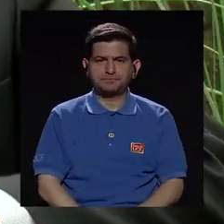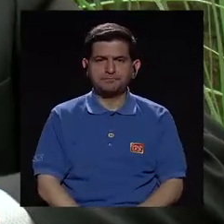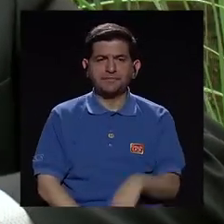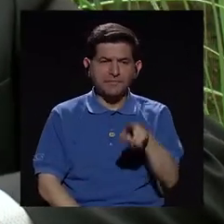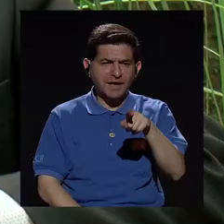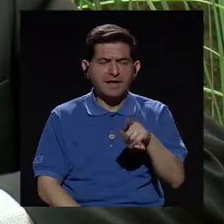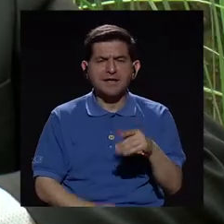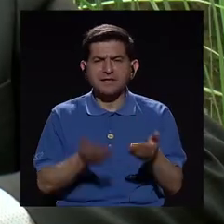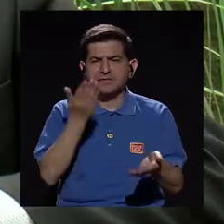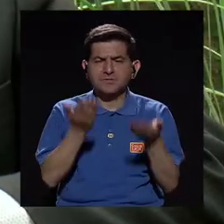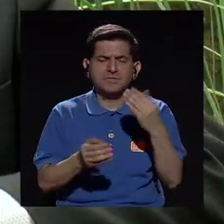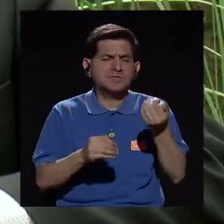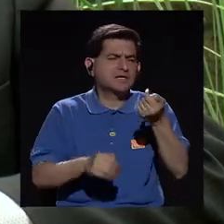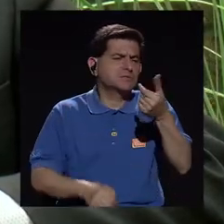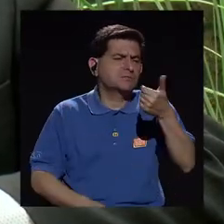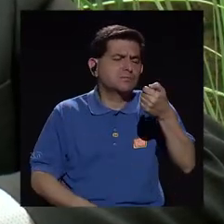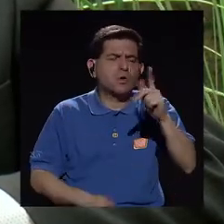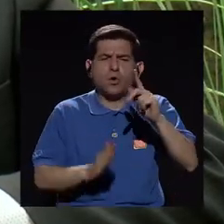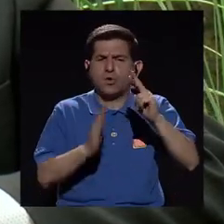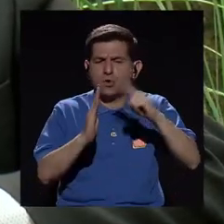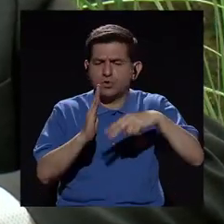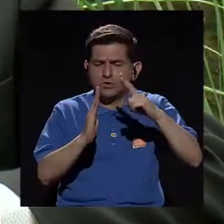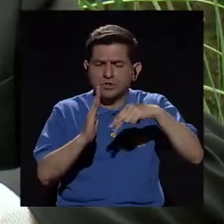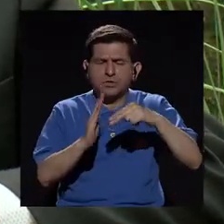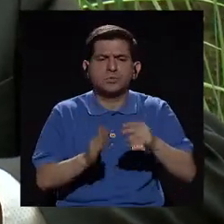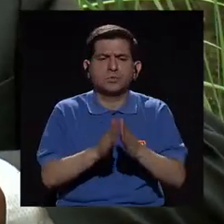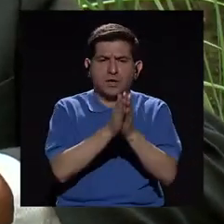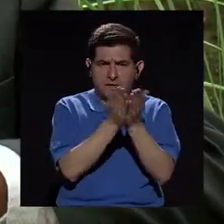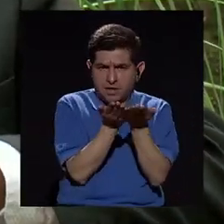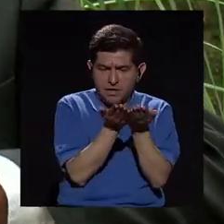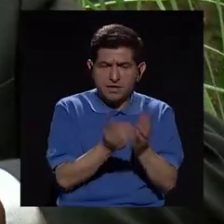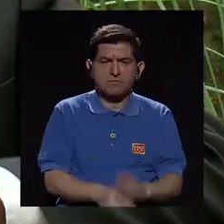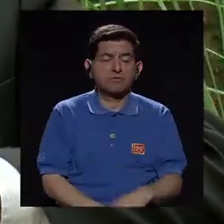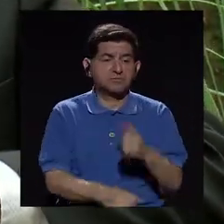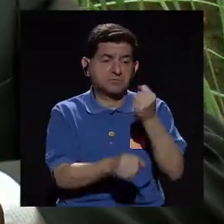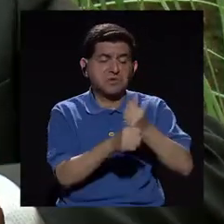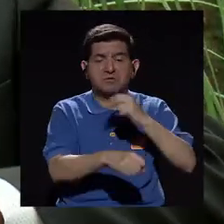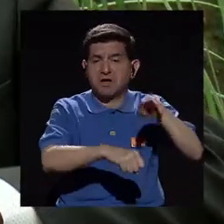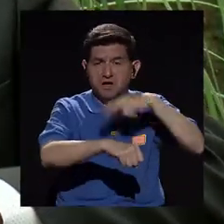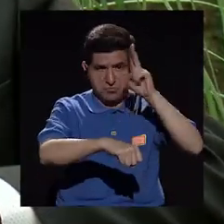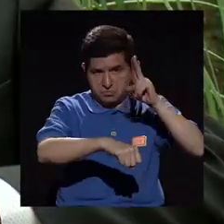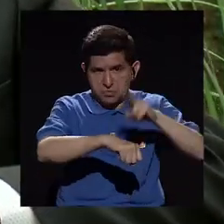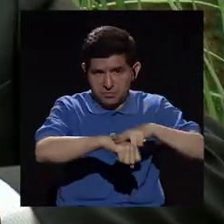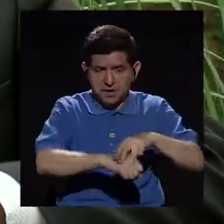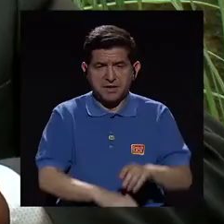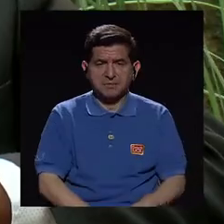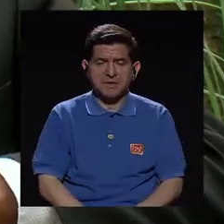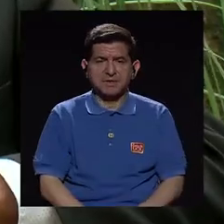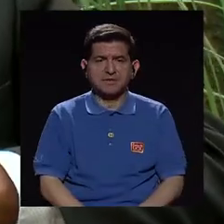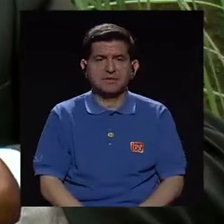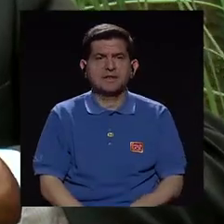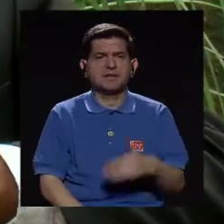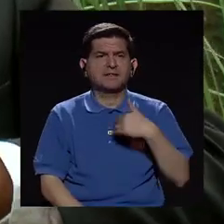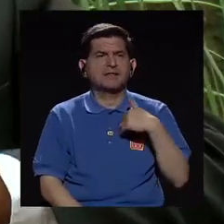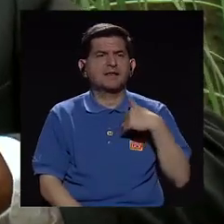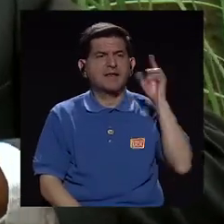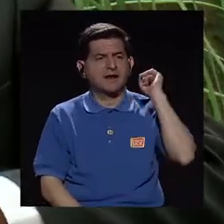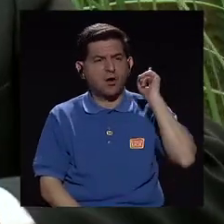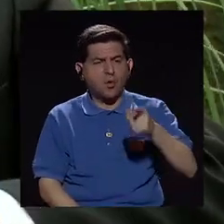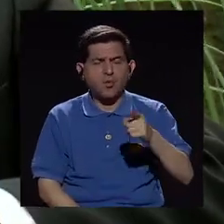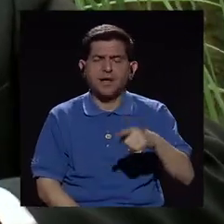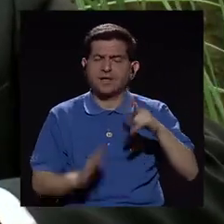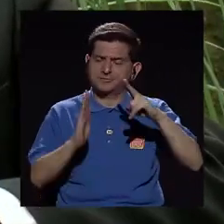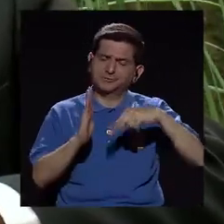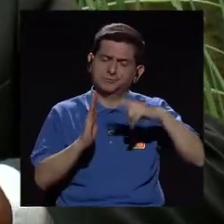esos pocos libros que se leen son obras que por lo general se toman por una gestión